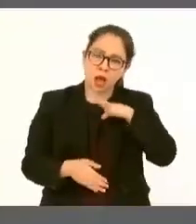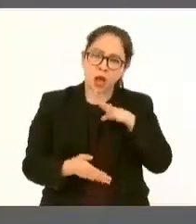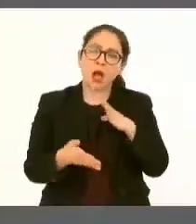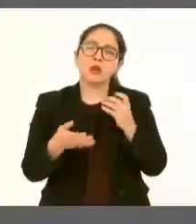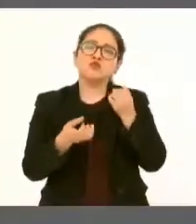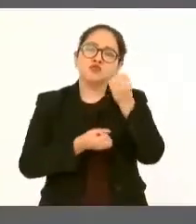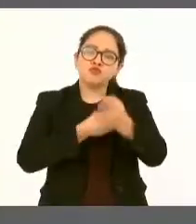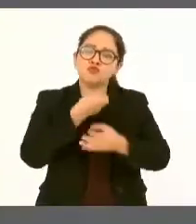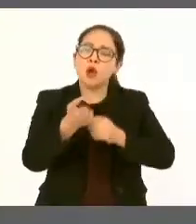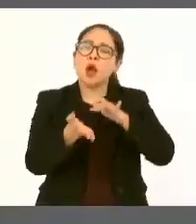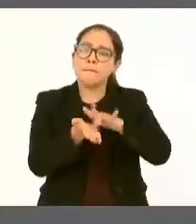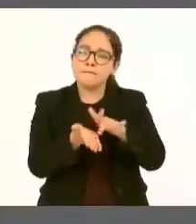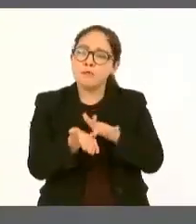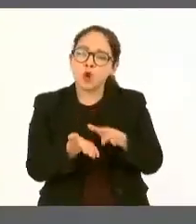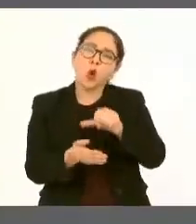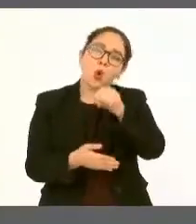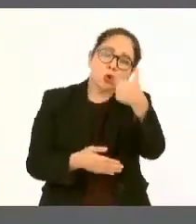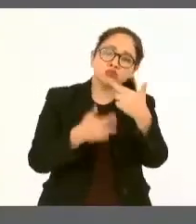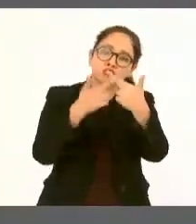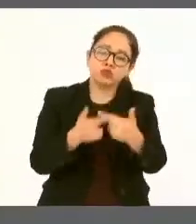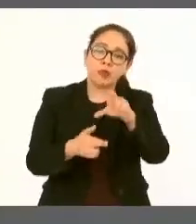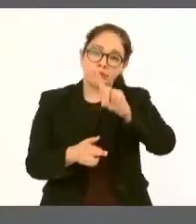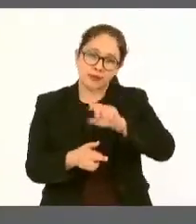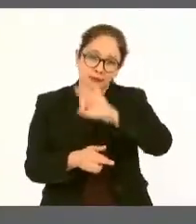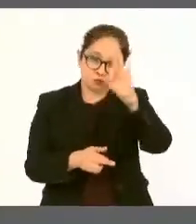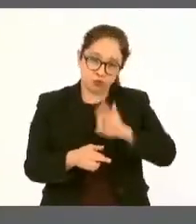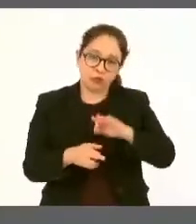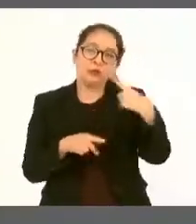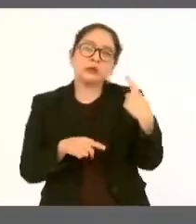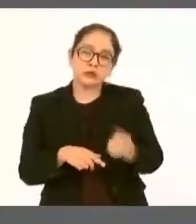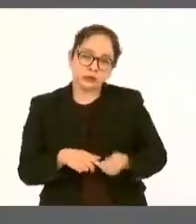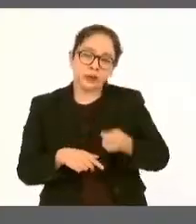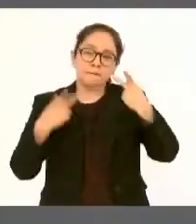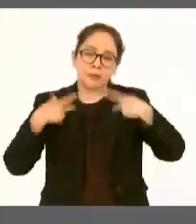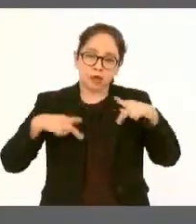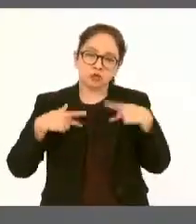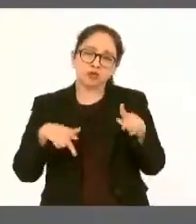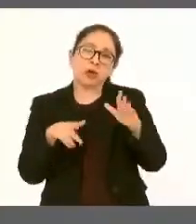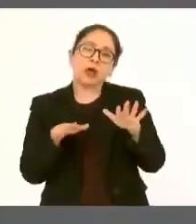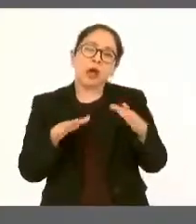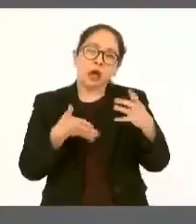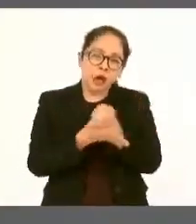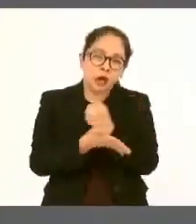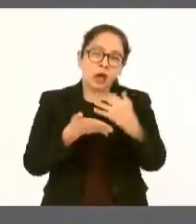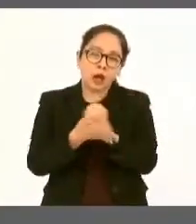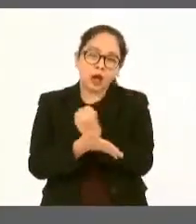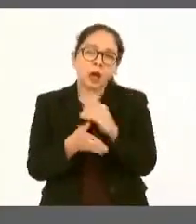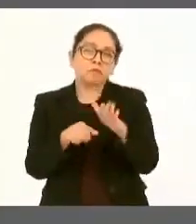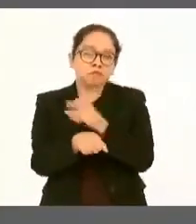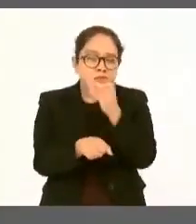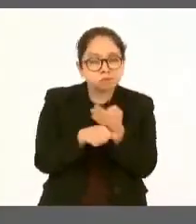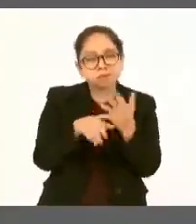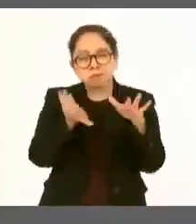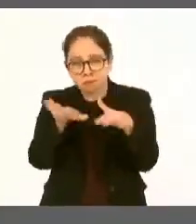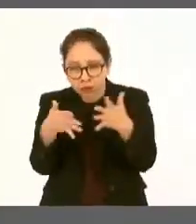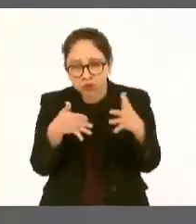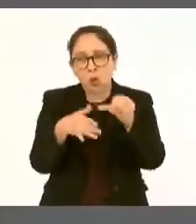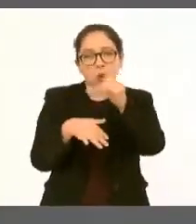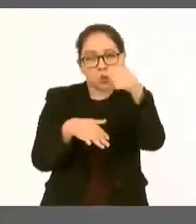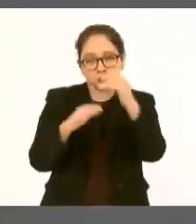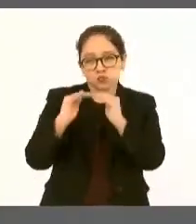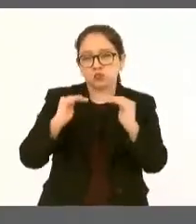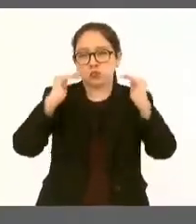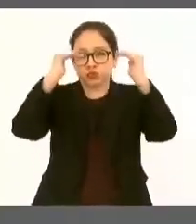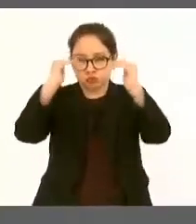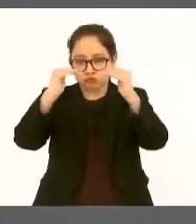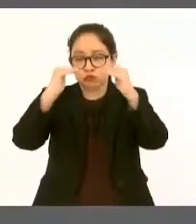los de arriba, los que tienen más ingresos, los que tienen